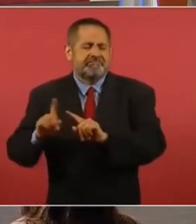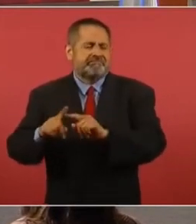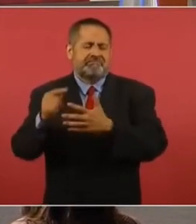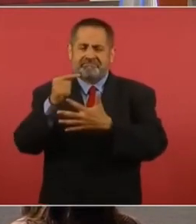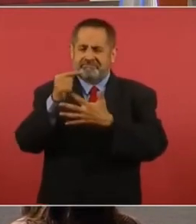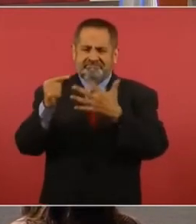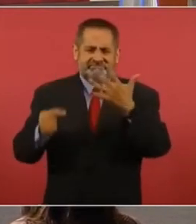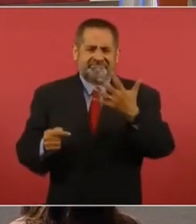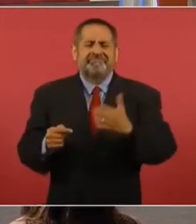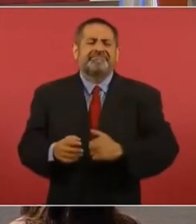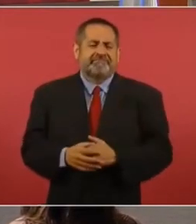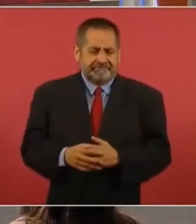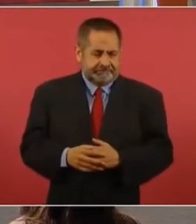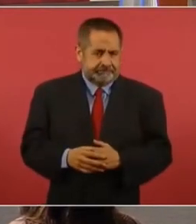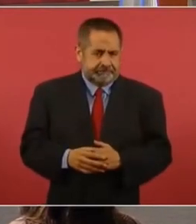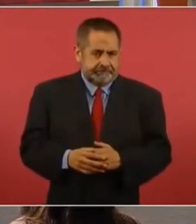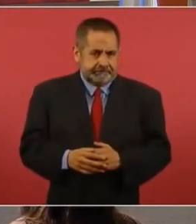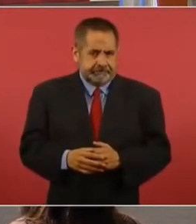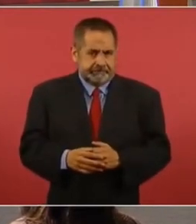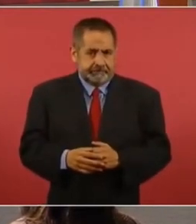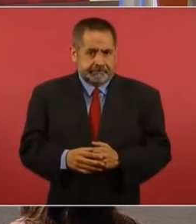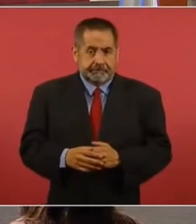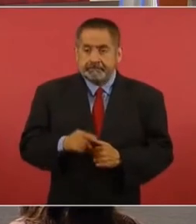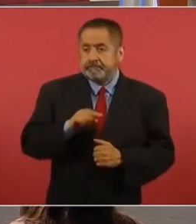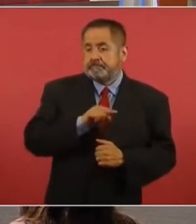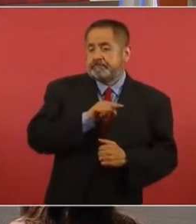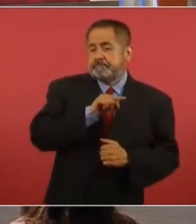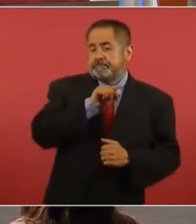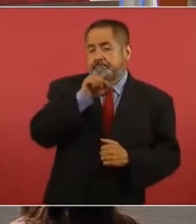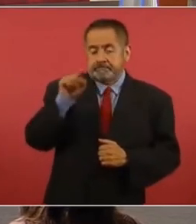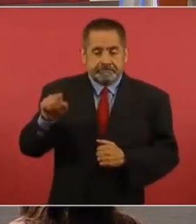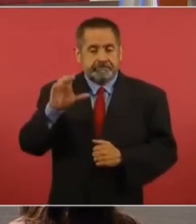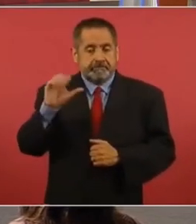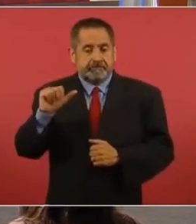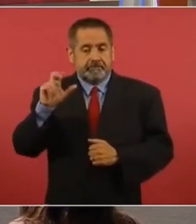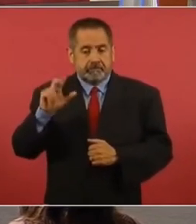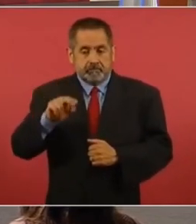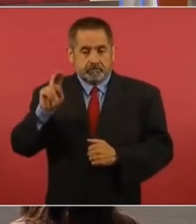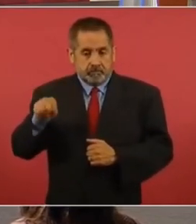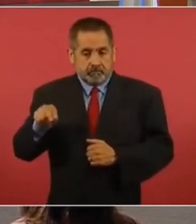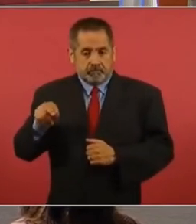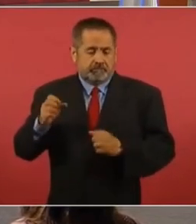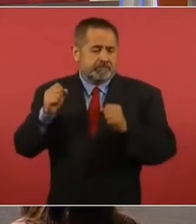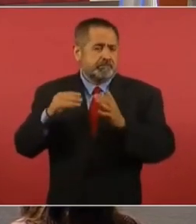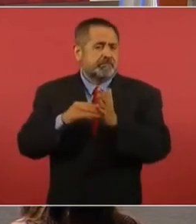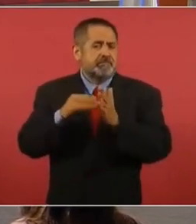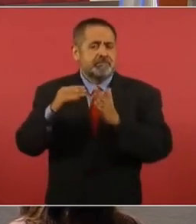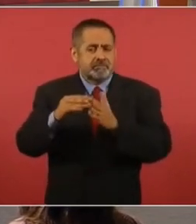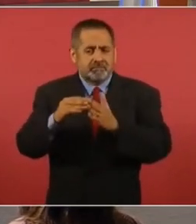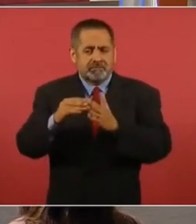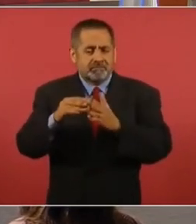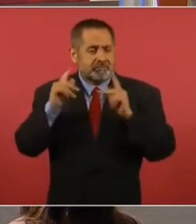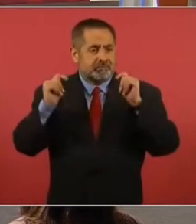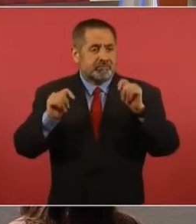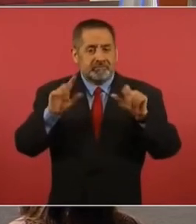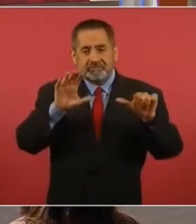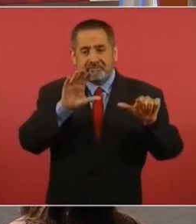llegan a Cancún millones de turistas, 600 vuelos diarios.